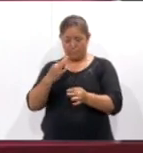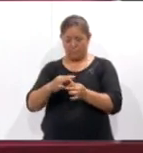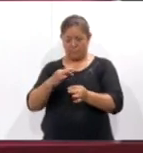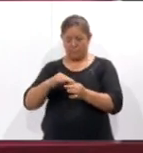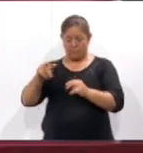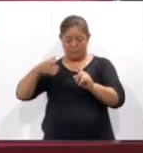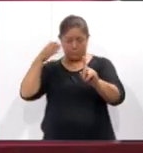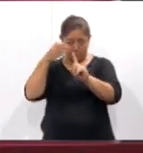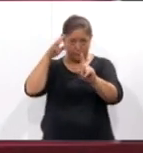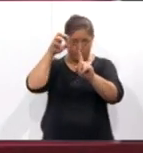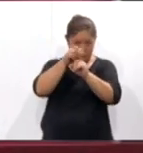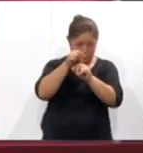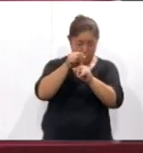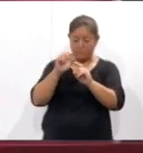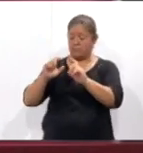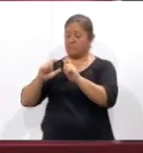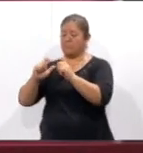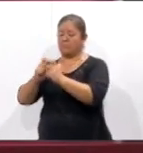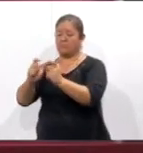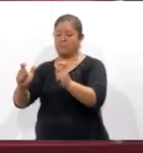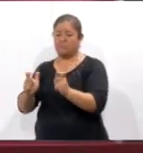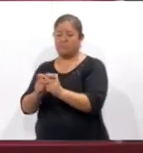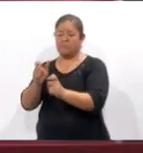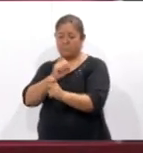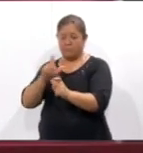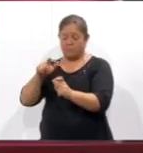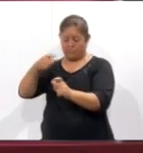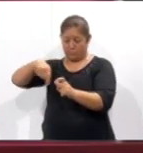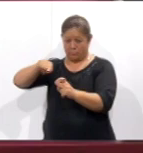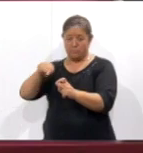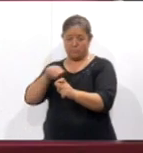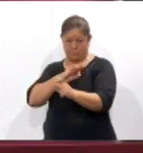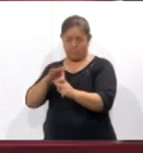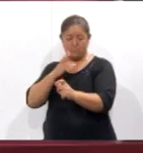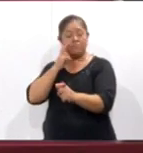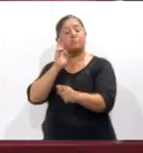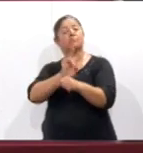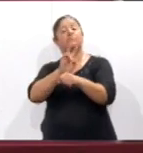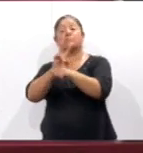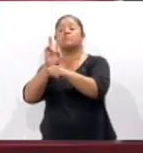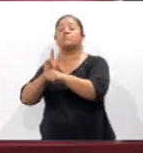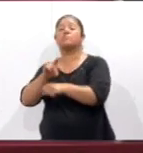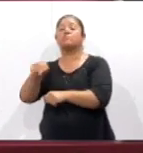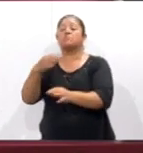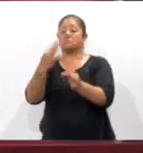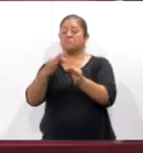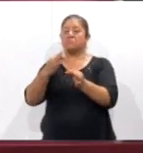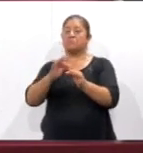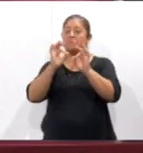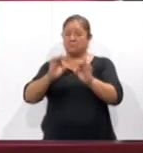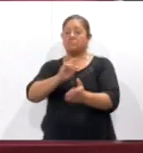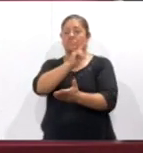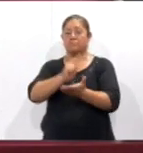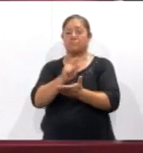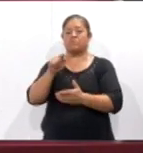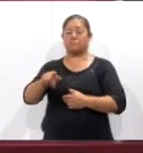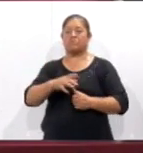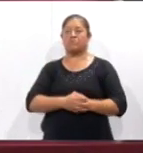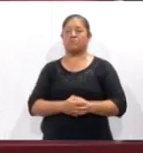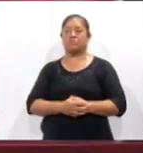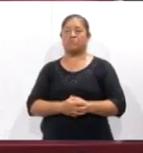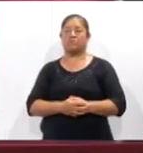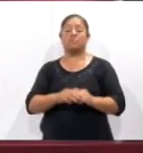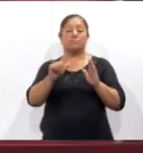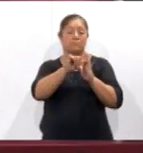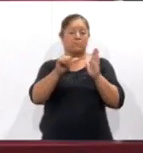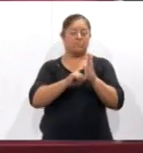objetivos de la Comisión Especial, esta tendrá la facultad de verificar el cumplimiento de los requisitos legales que refiere el